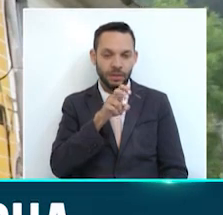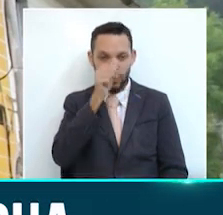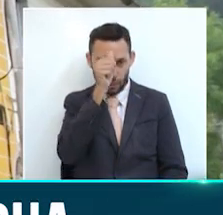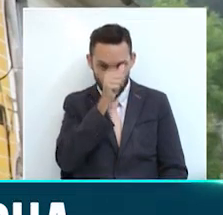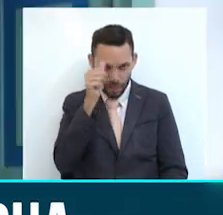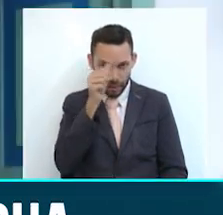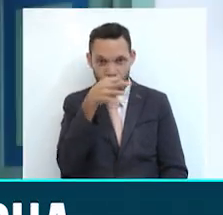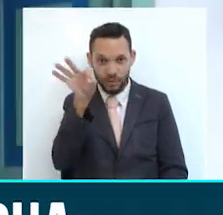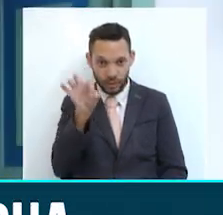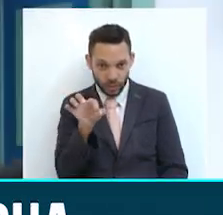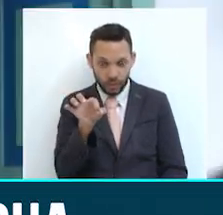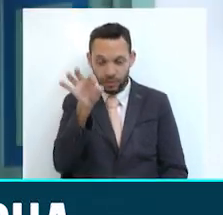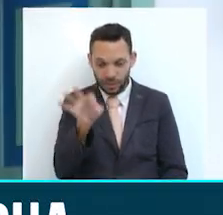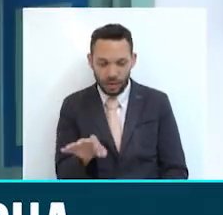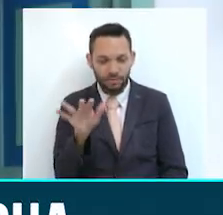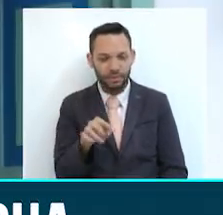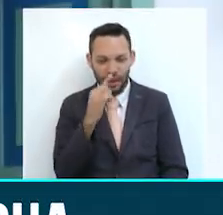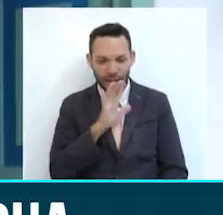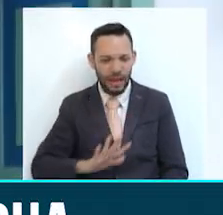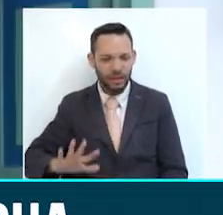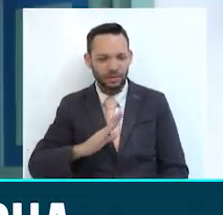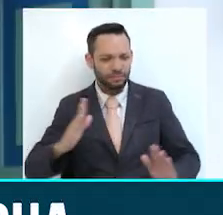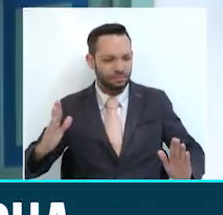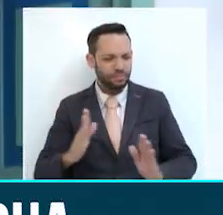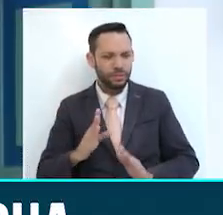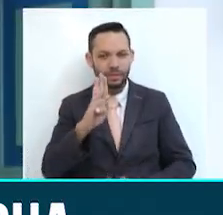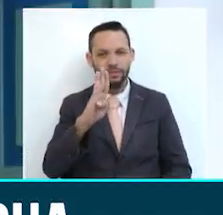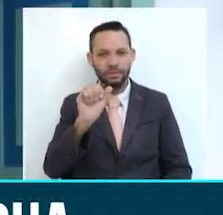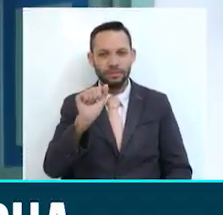se realizará el segundo encuentro nacional en torno al bareque.